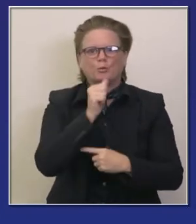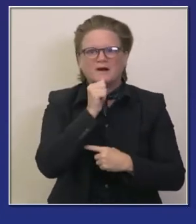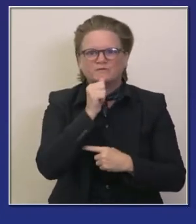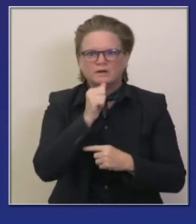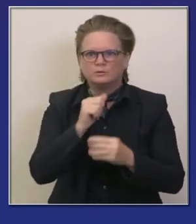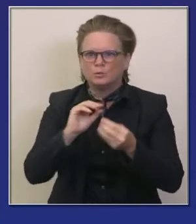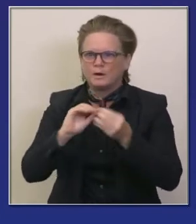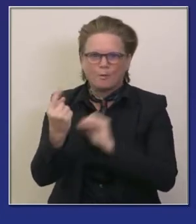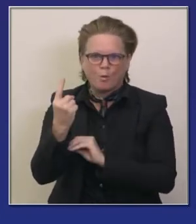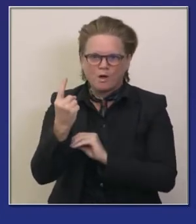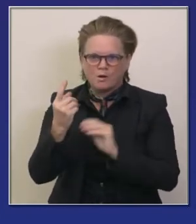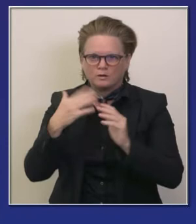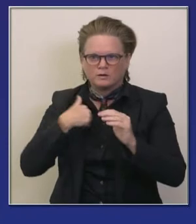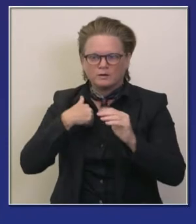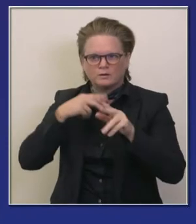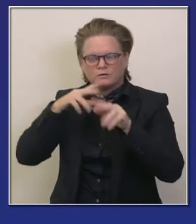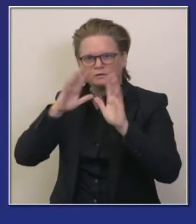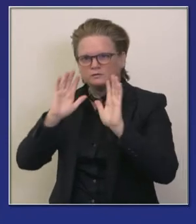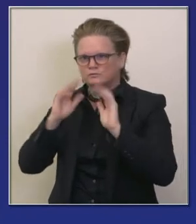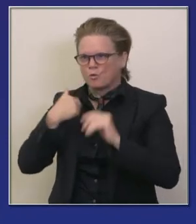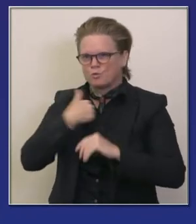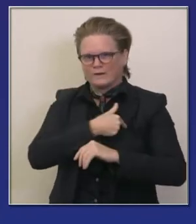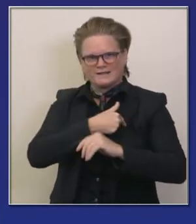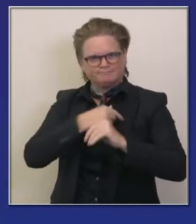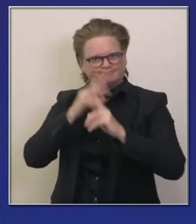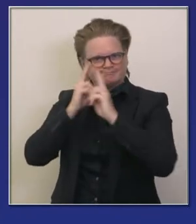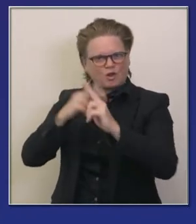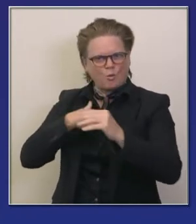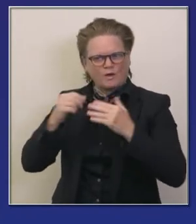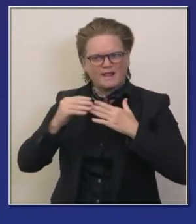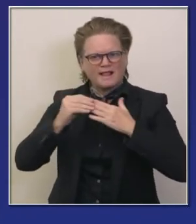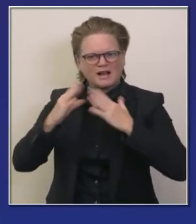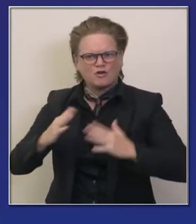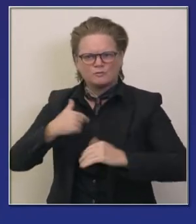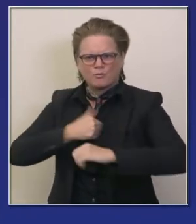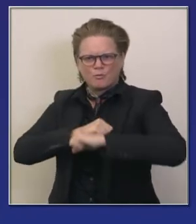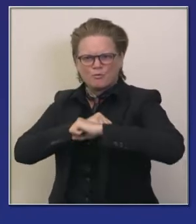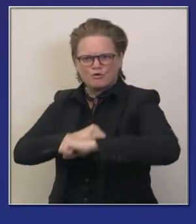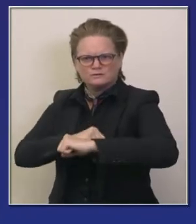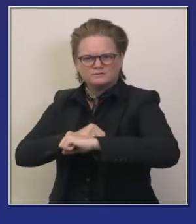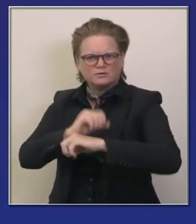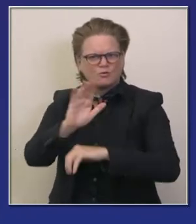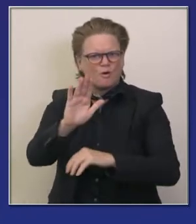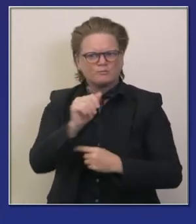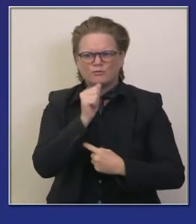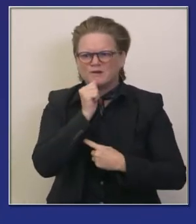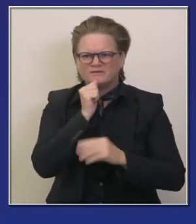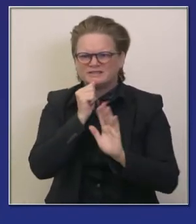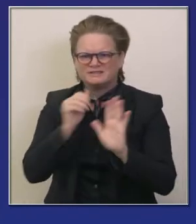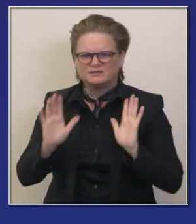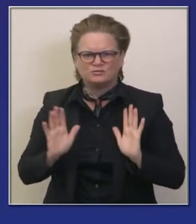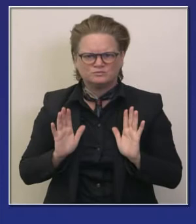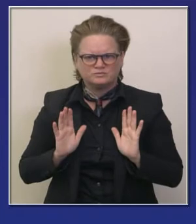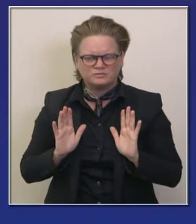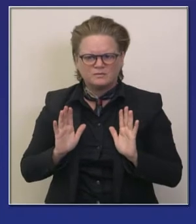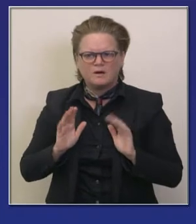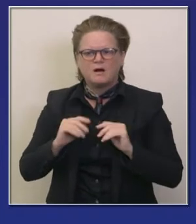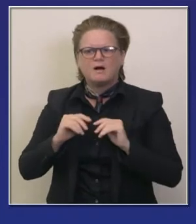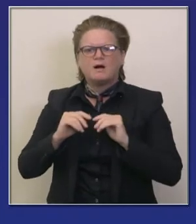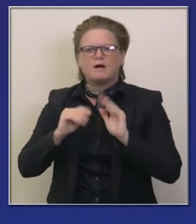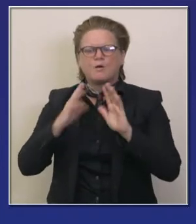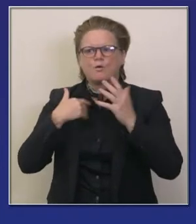privacidad en california hemos avanzado líderes avanzando la causa y no queremos hacer nada para causar